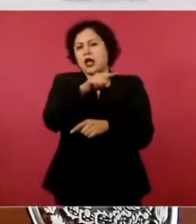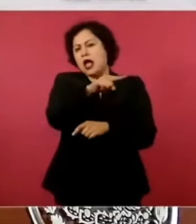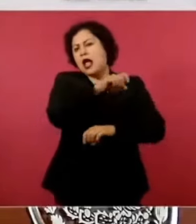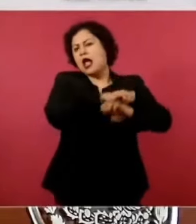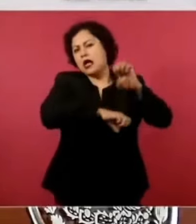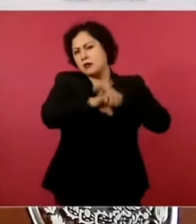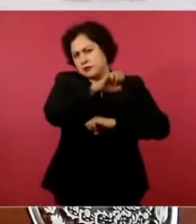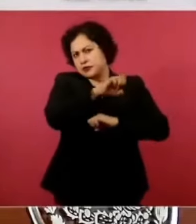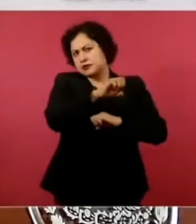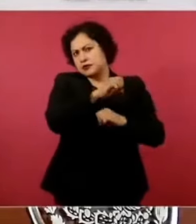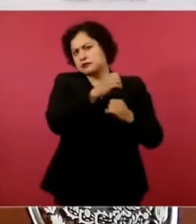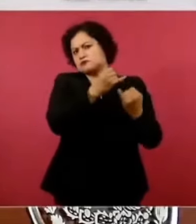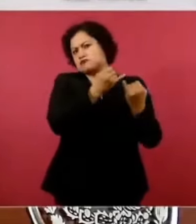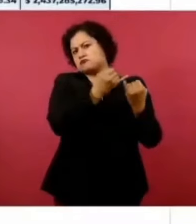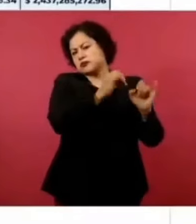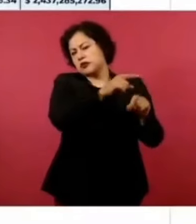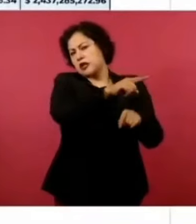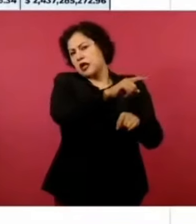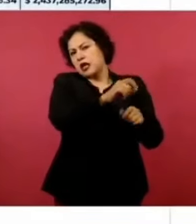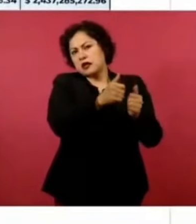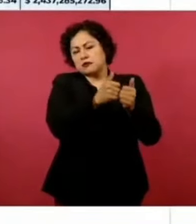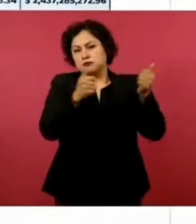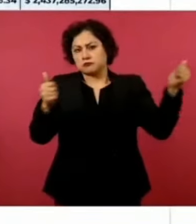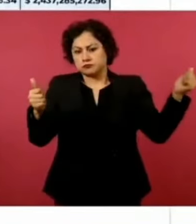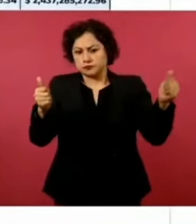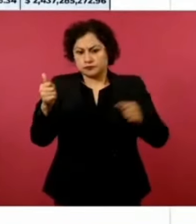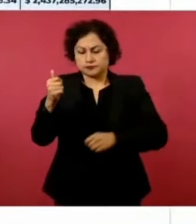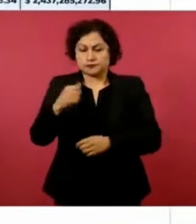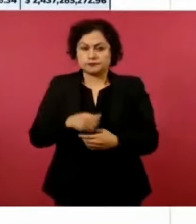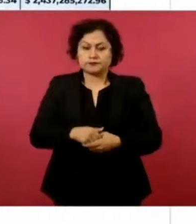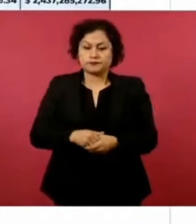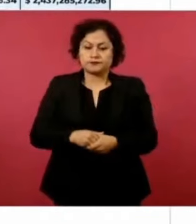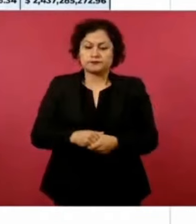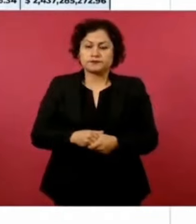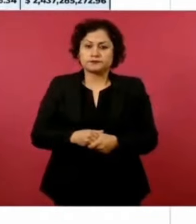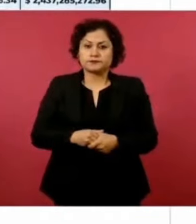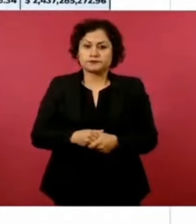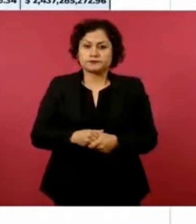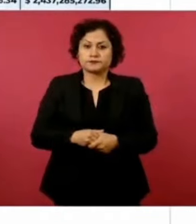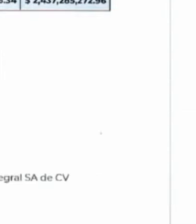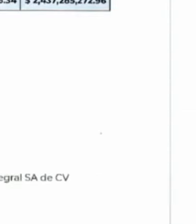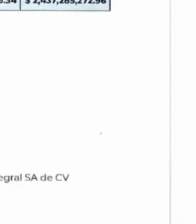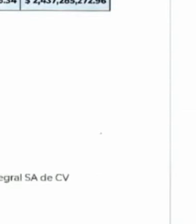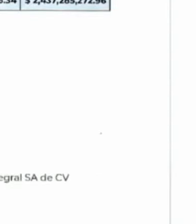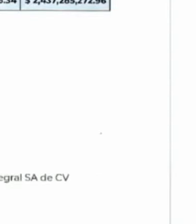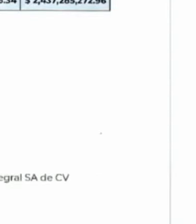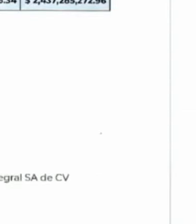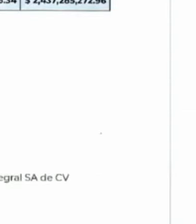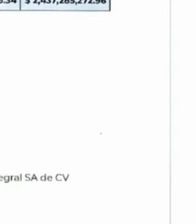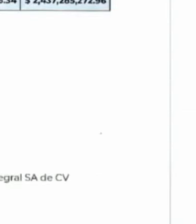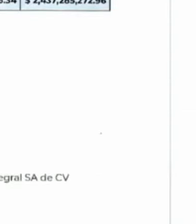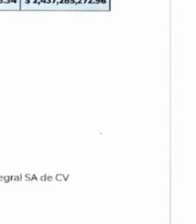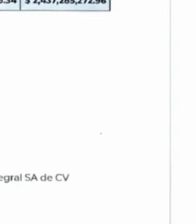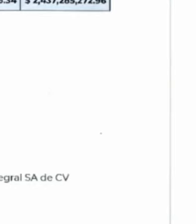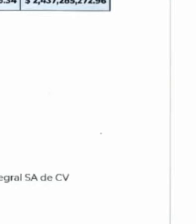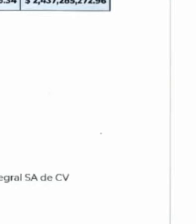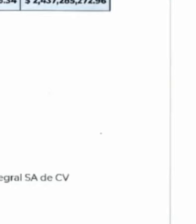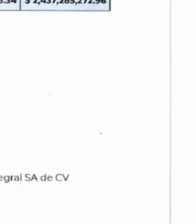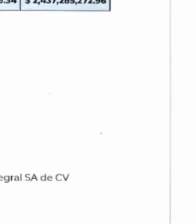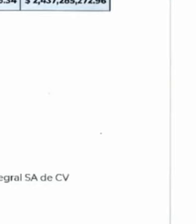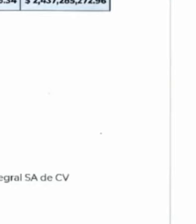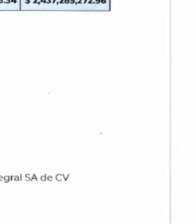en su propiedad. De estas dos que pertenecen al mismo